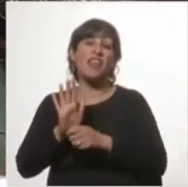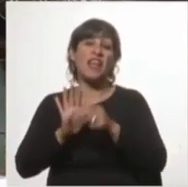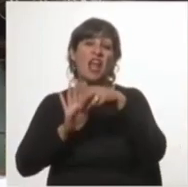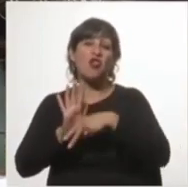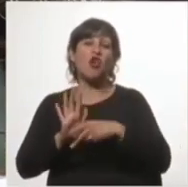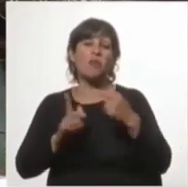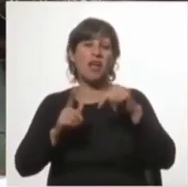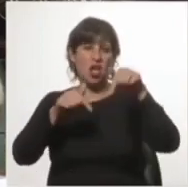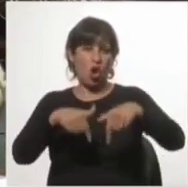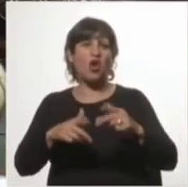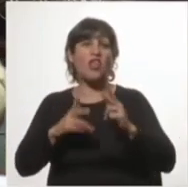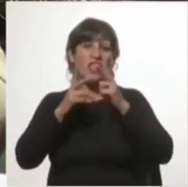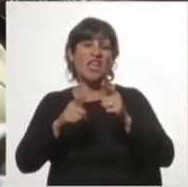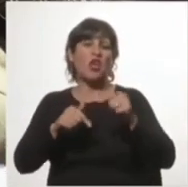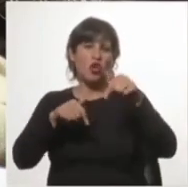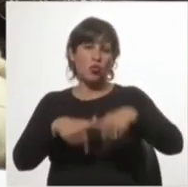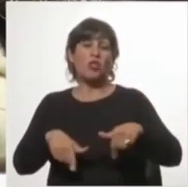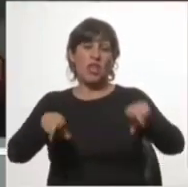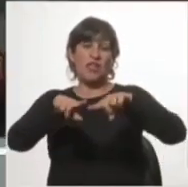defienden. Bien, Senadora.